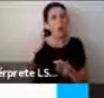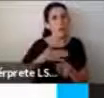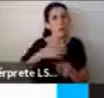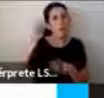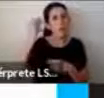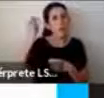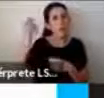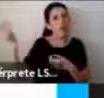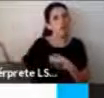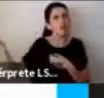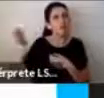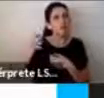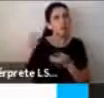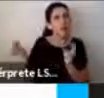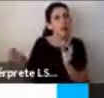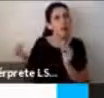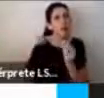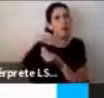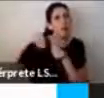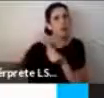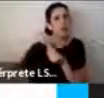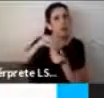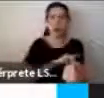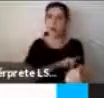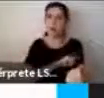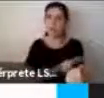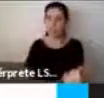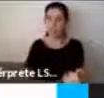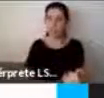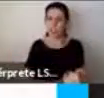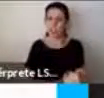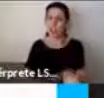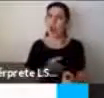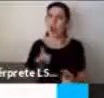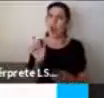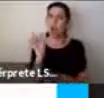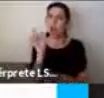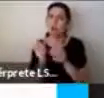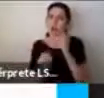algunas veces permiten que nazcan conceptos nuevos.